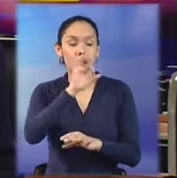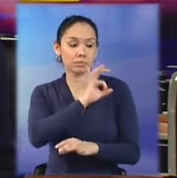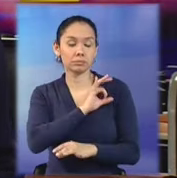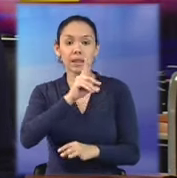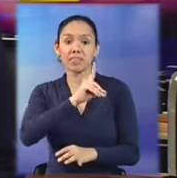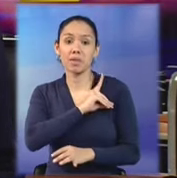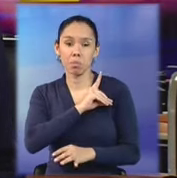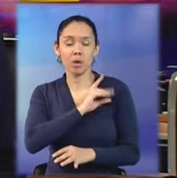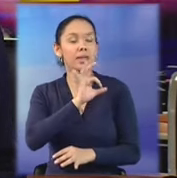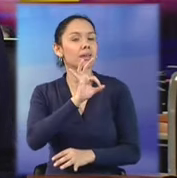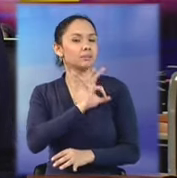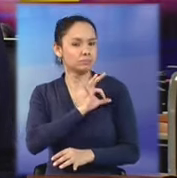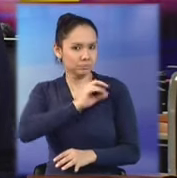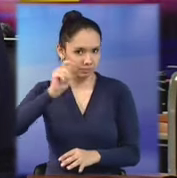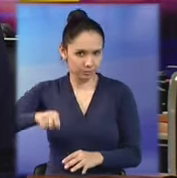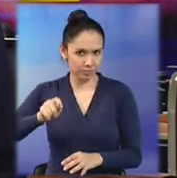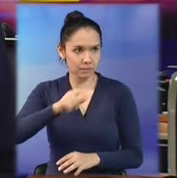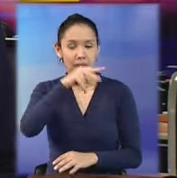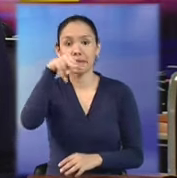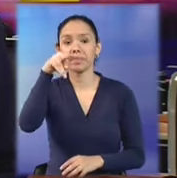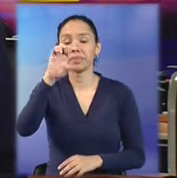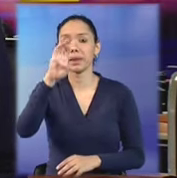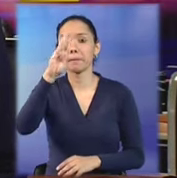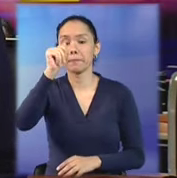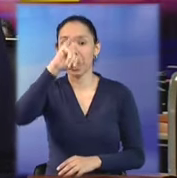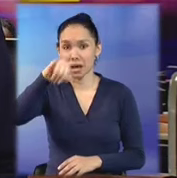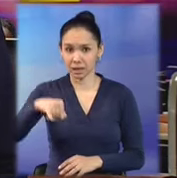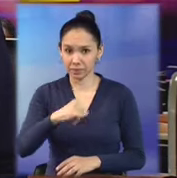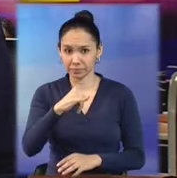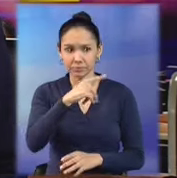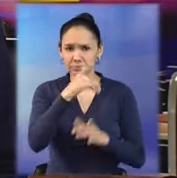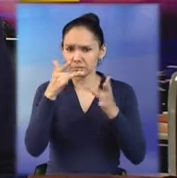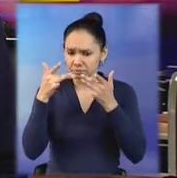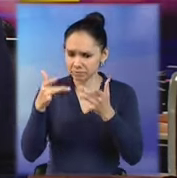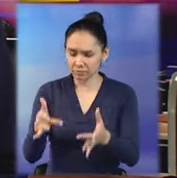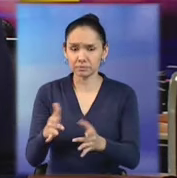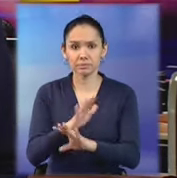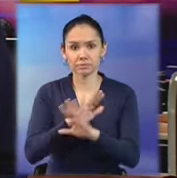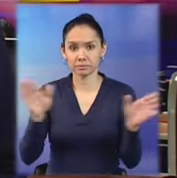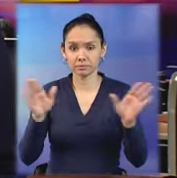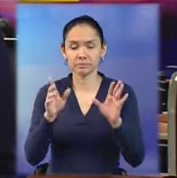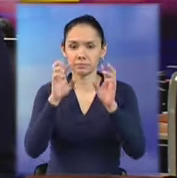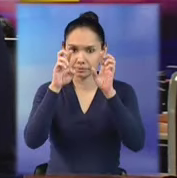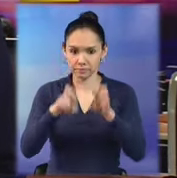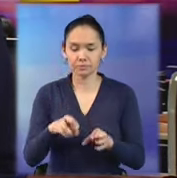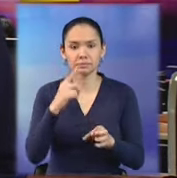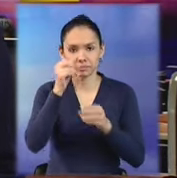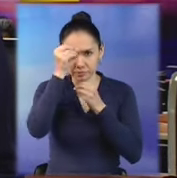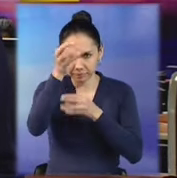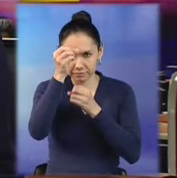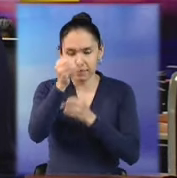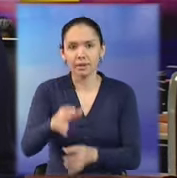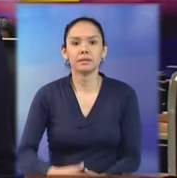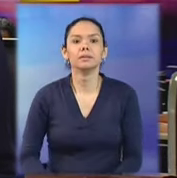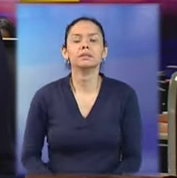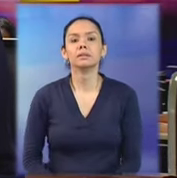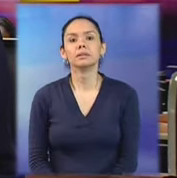Ennevaj ha perdido de acuerdo a estas cifras preliminares. Adelante, Diego, por favor.